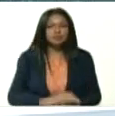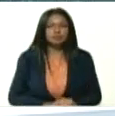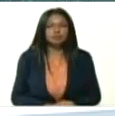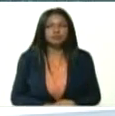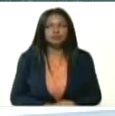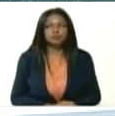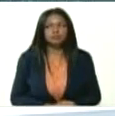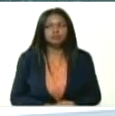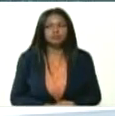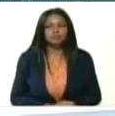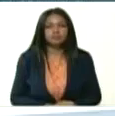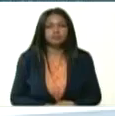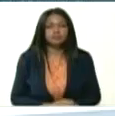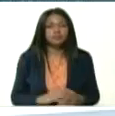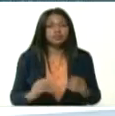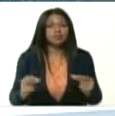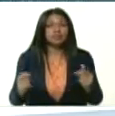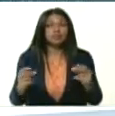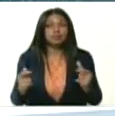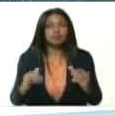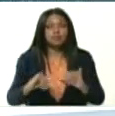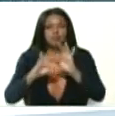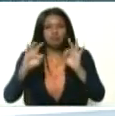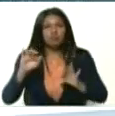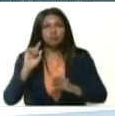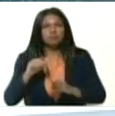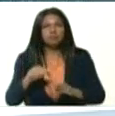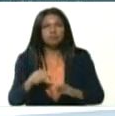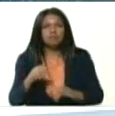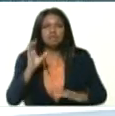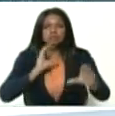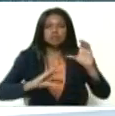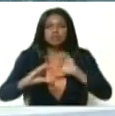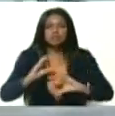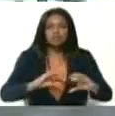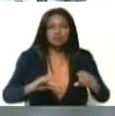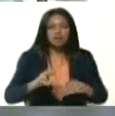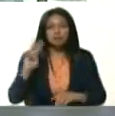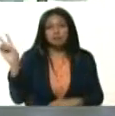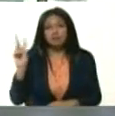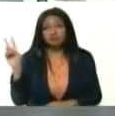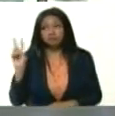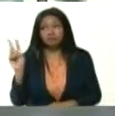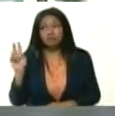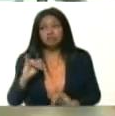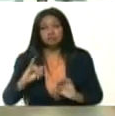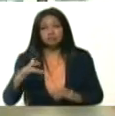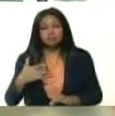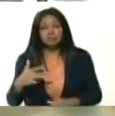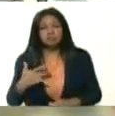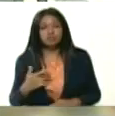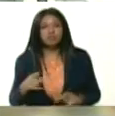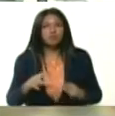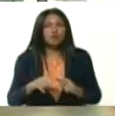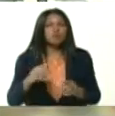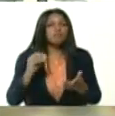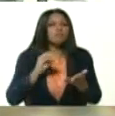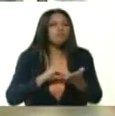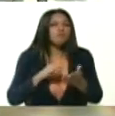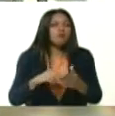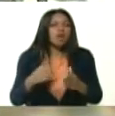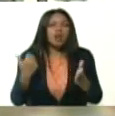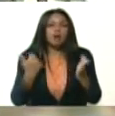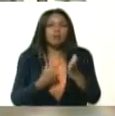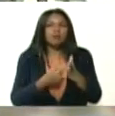veracidad en esta postura científica, Venezuela en ese sentido, bueno, ya aplicó la